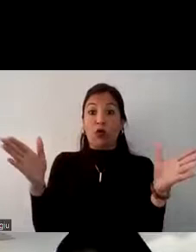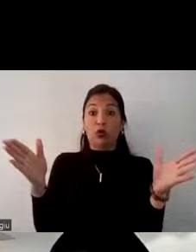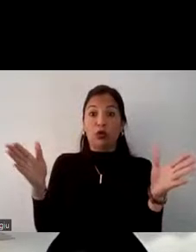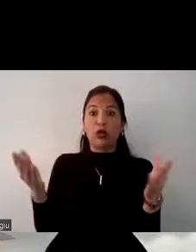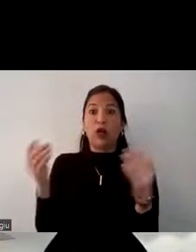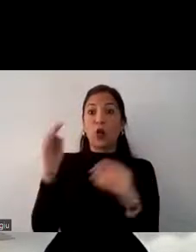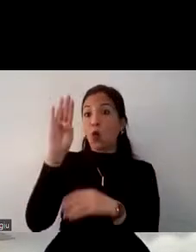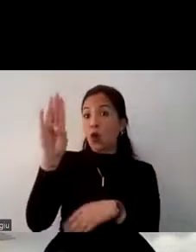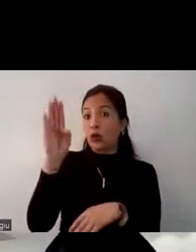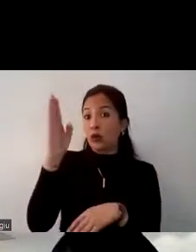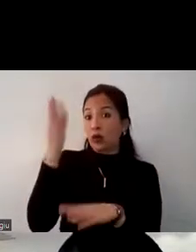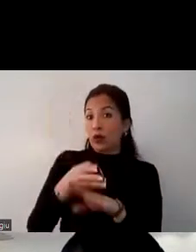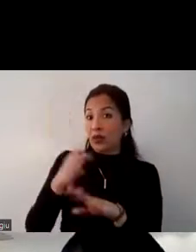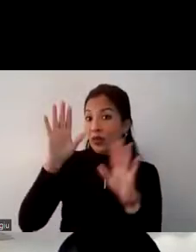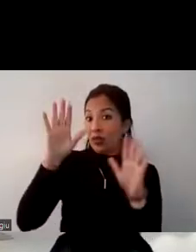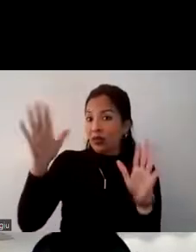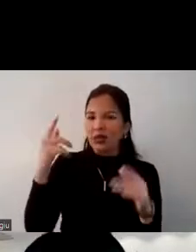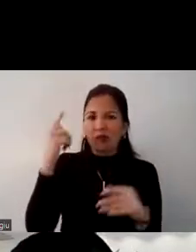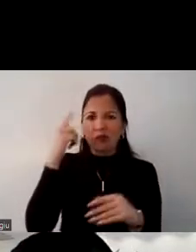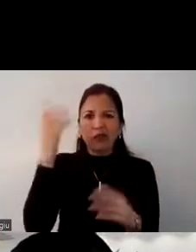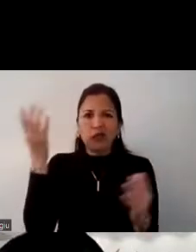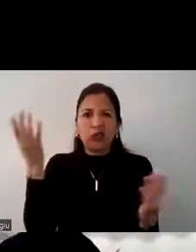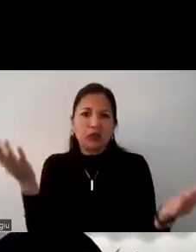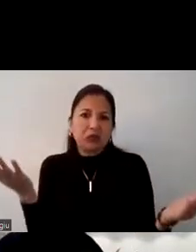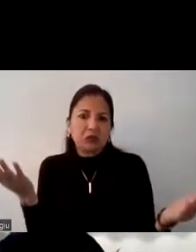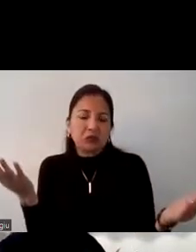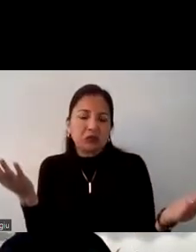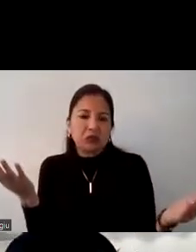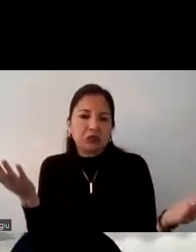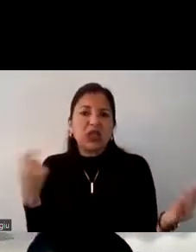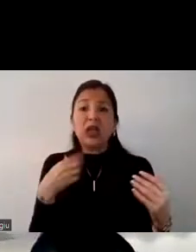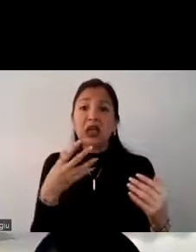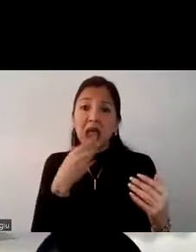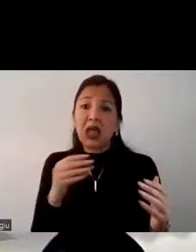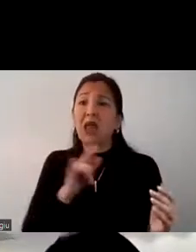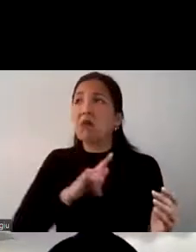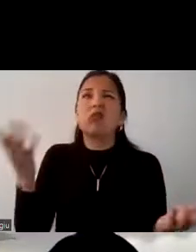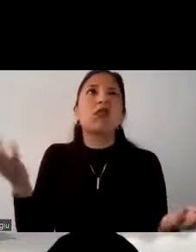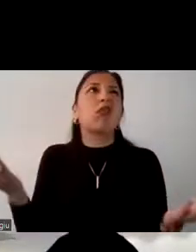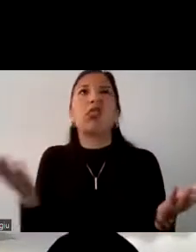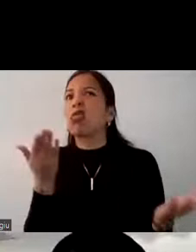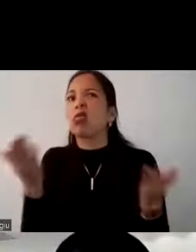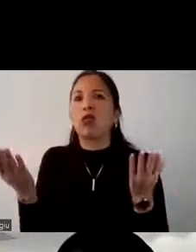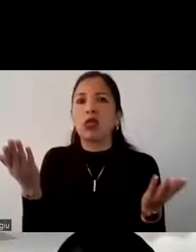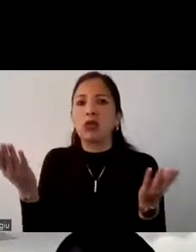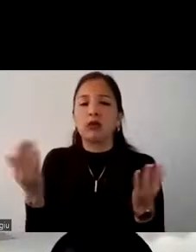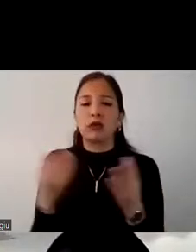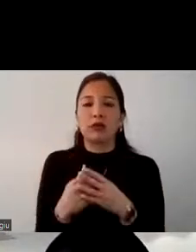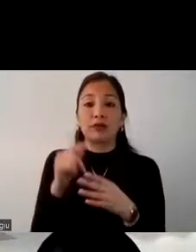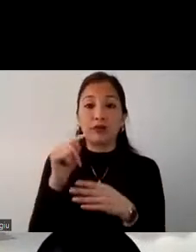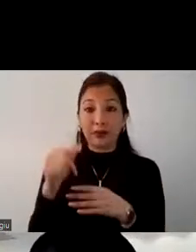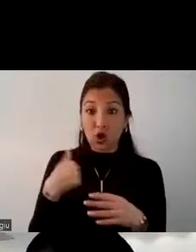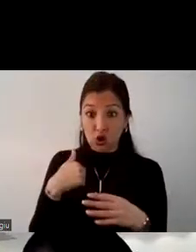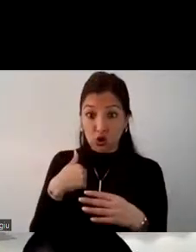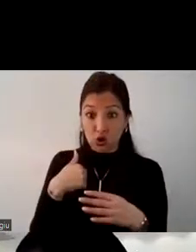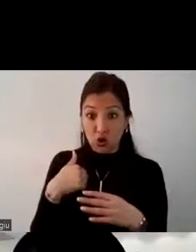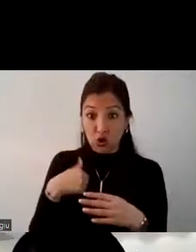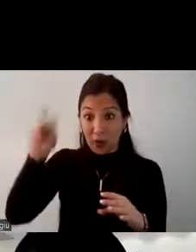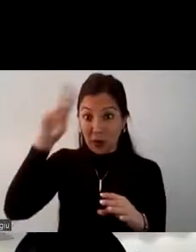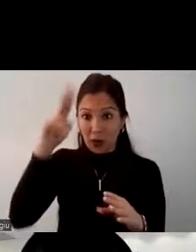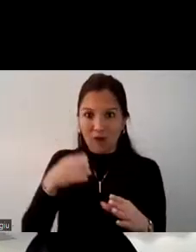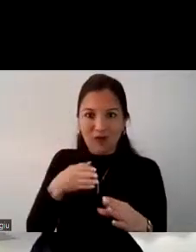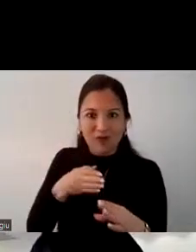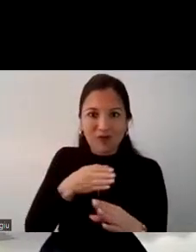cuatro de cada diez todavía no tiene idea sí sabe que quiere viajar pero no sabe a dónde y es ahí donde nosotros tenemos que